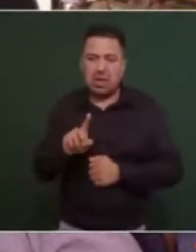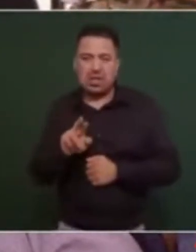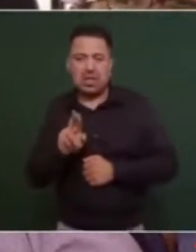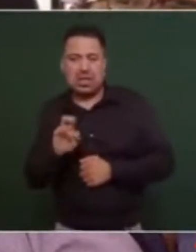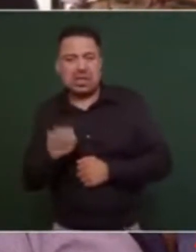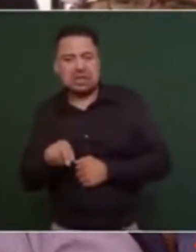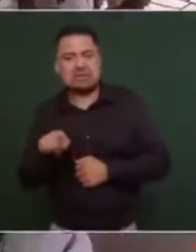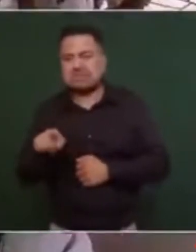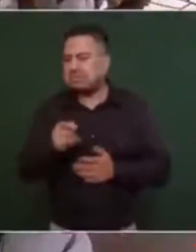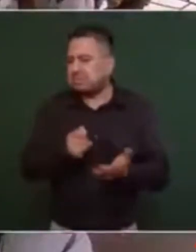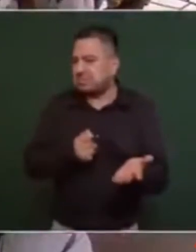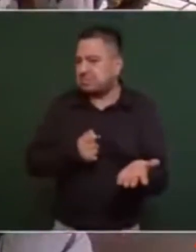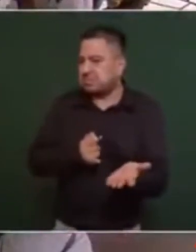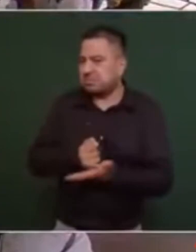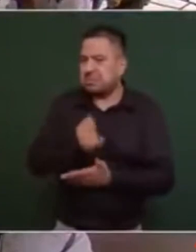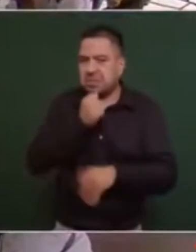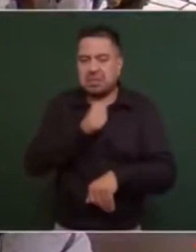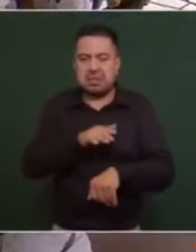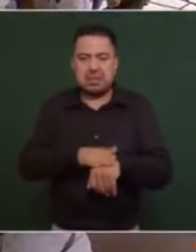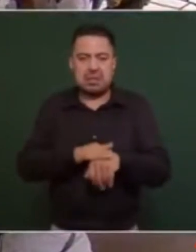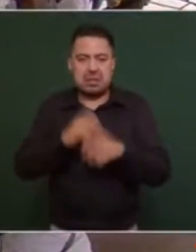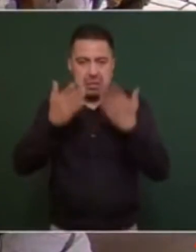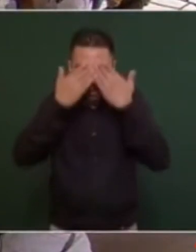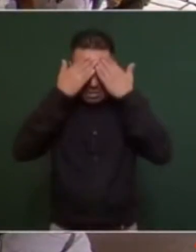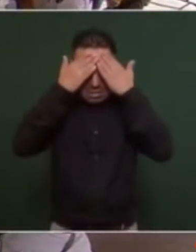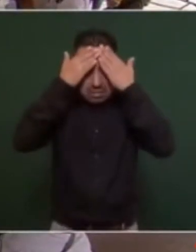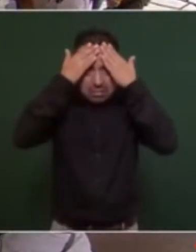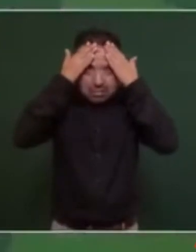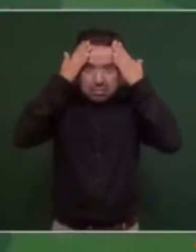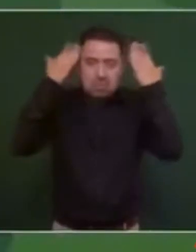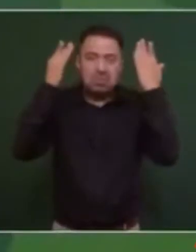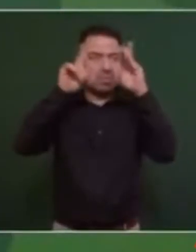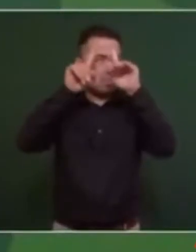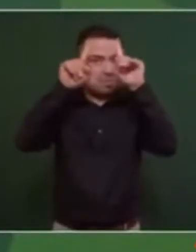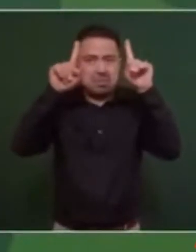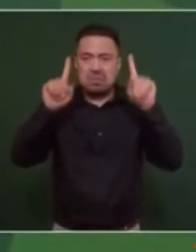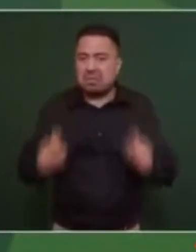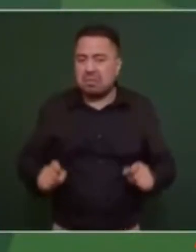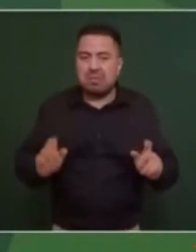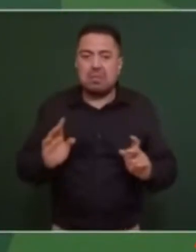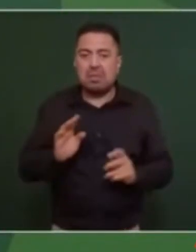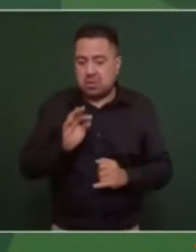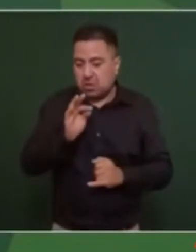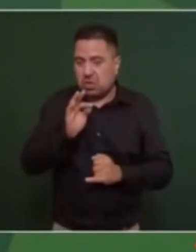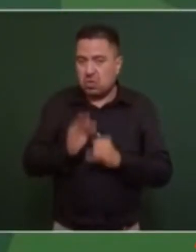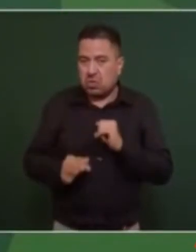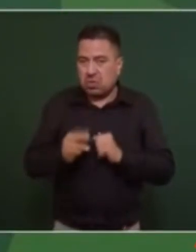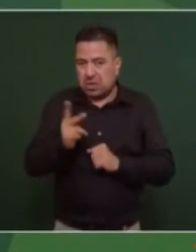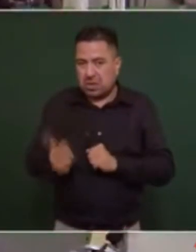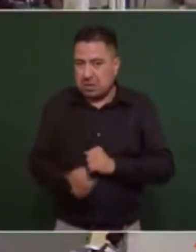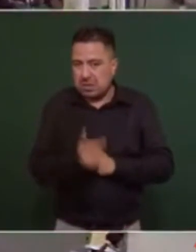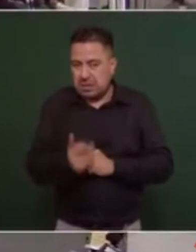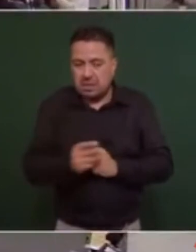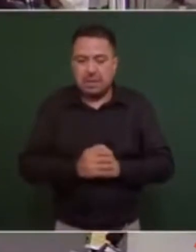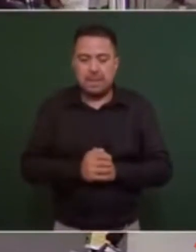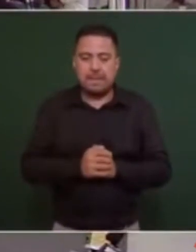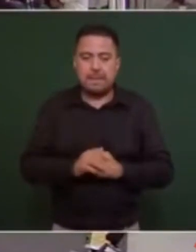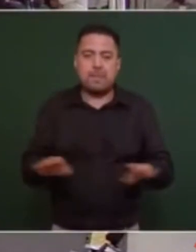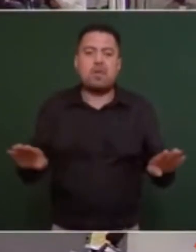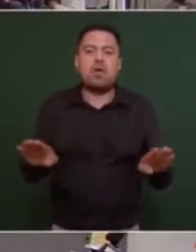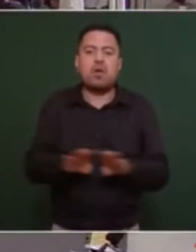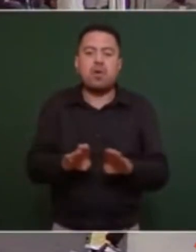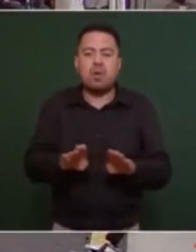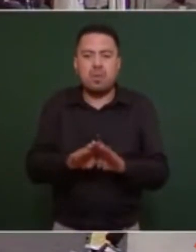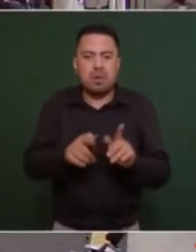ellos ya dijeron que hasta nuevo aviso y van a cerrar y la última, la tercera es cómo va a